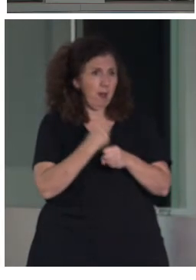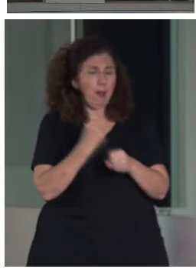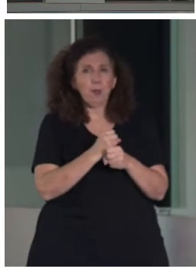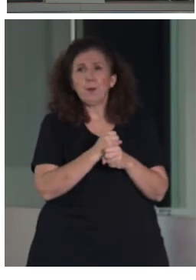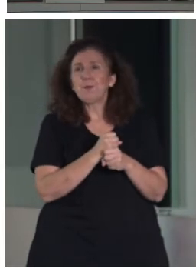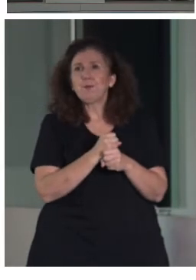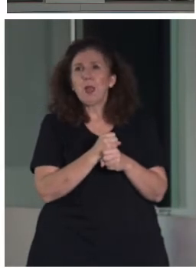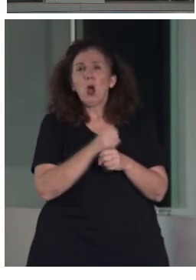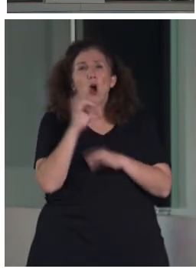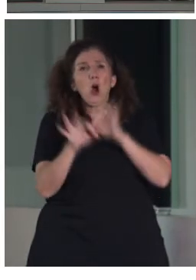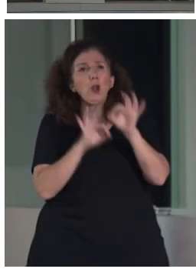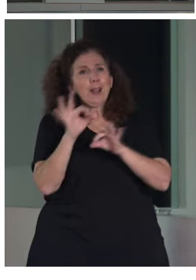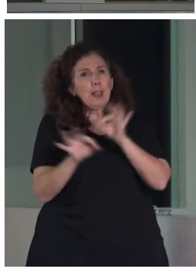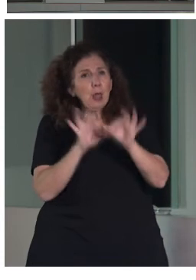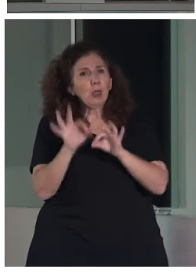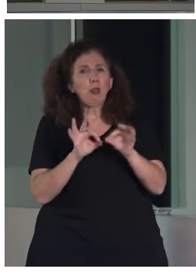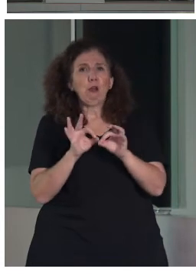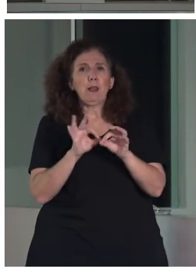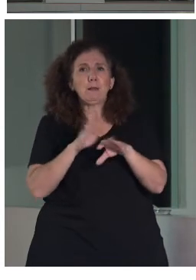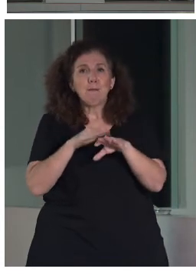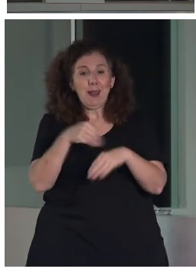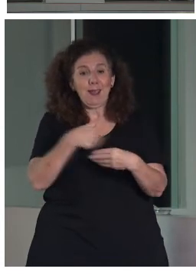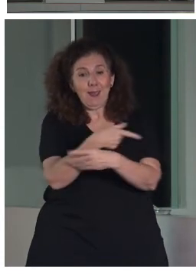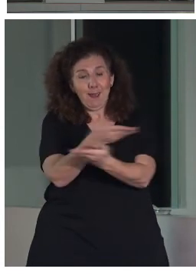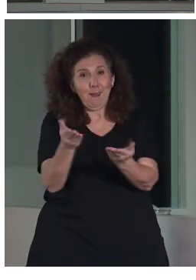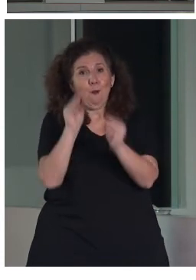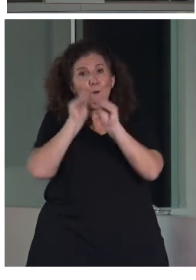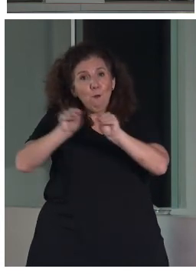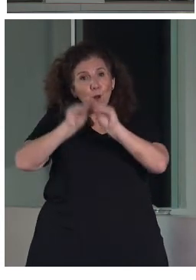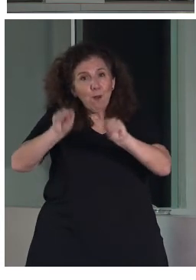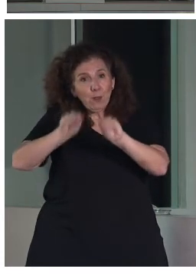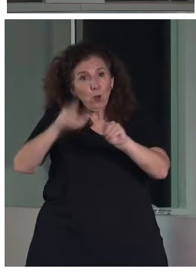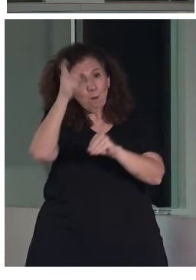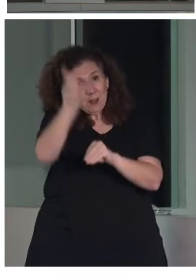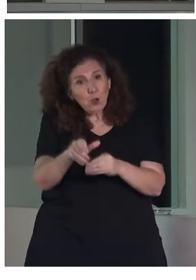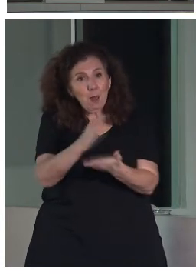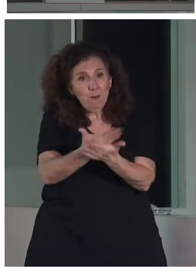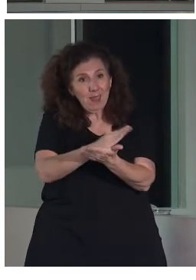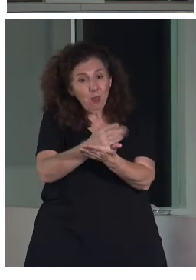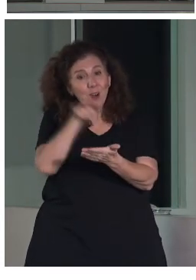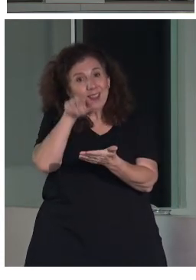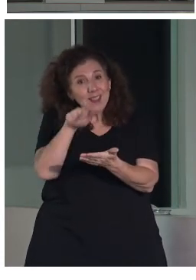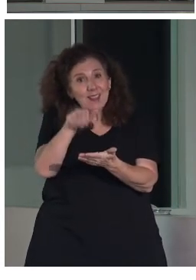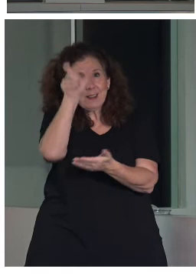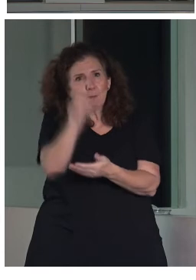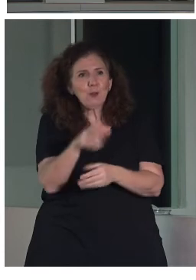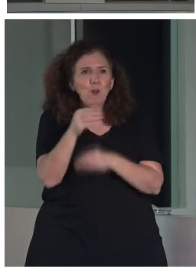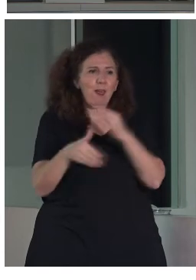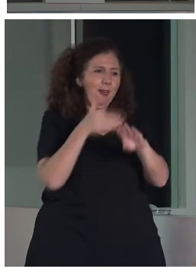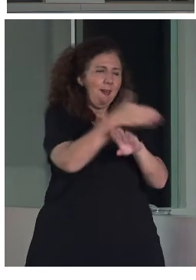organizaciones en donde hemos formado a los mediadores para que, efectivamente, puedan transmitir una visita mediada